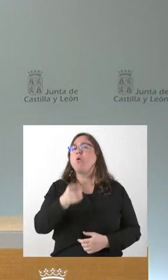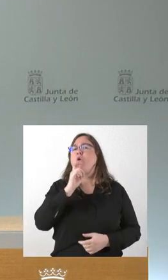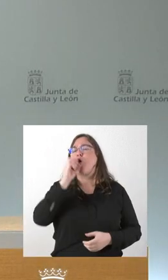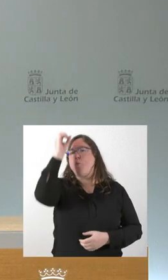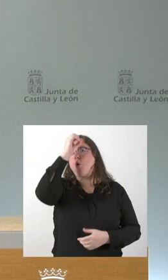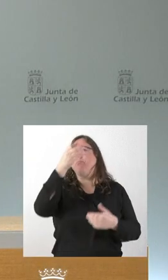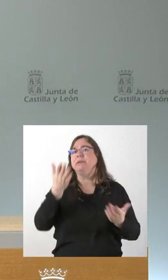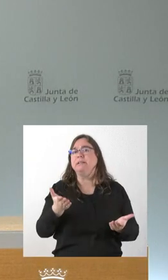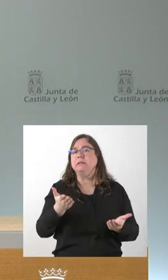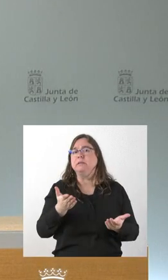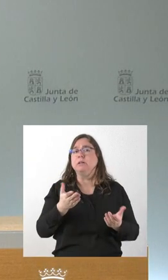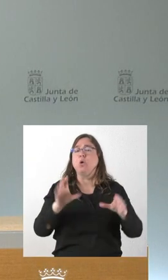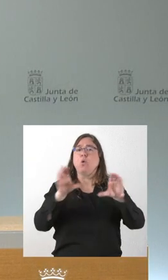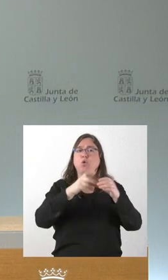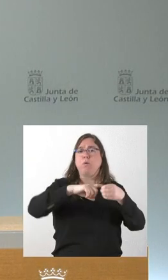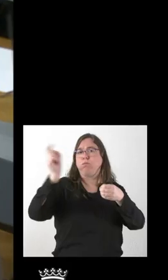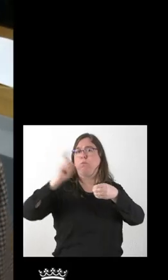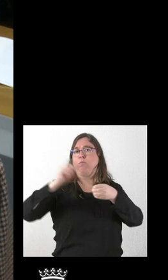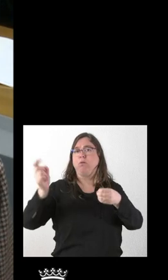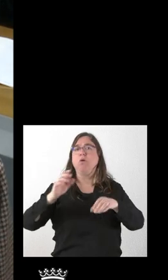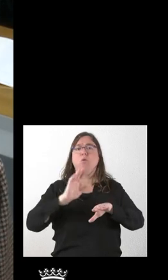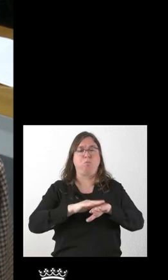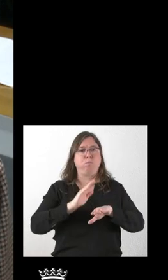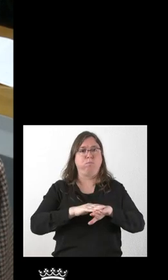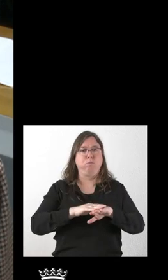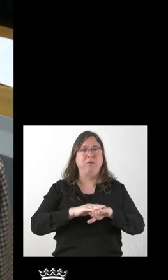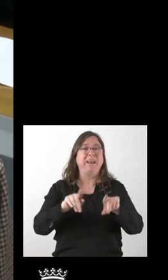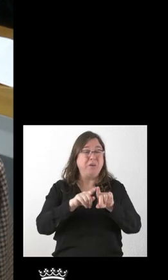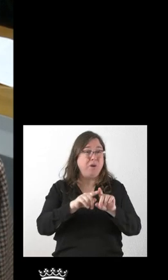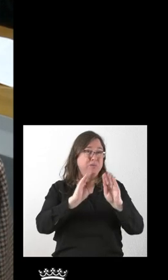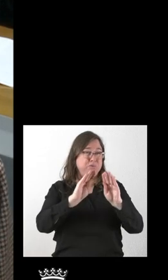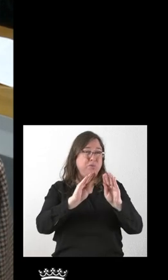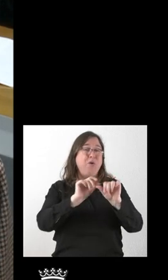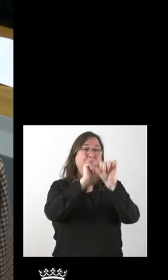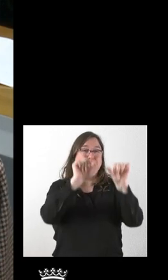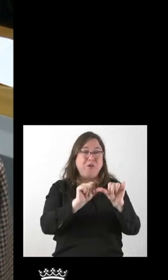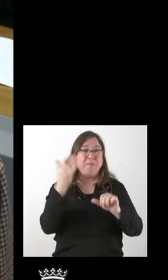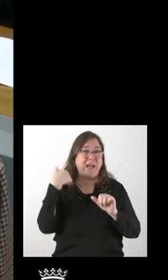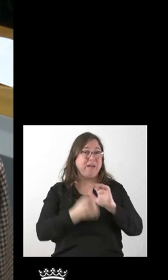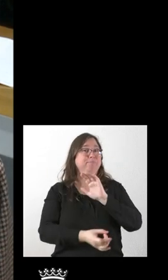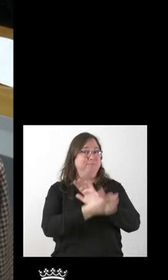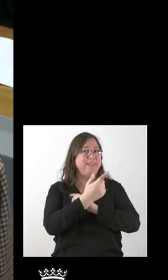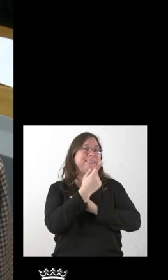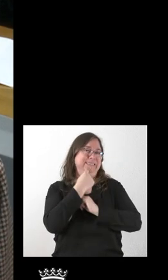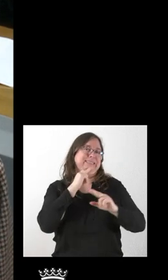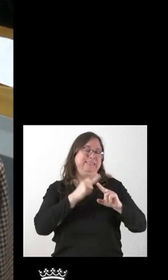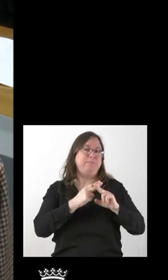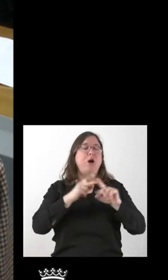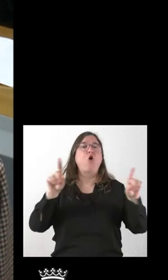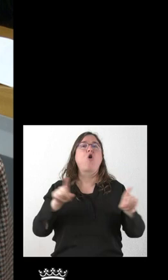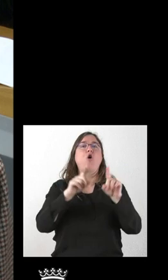que estos grupos se hayan caído precisamente por un cambio en la reformulación del mismo? Inicialmente iba a ser un concierto